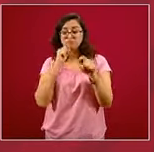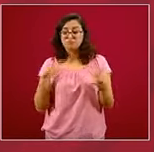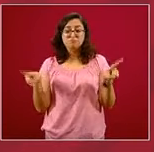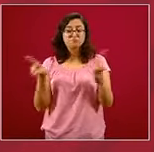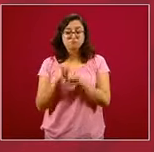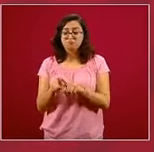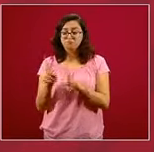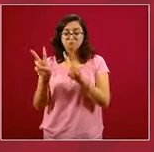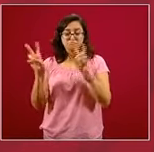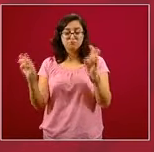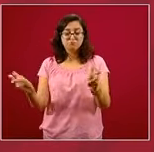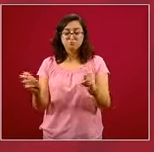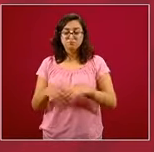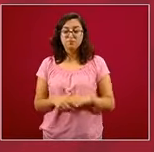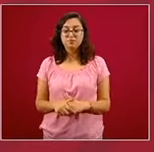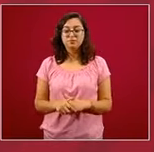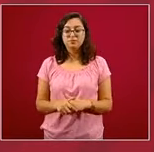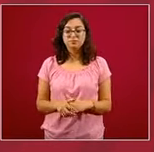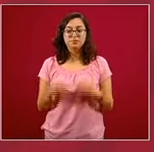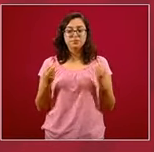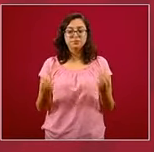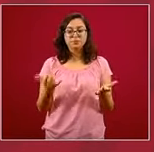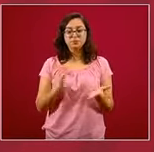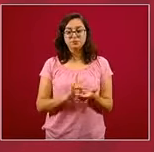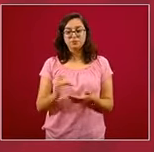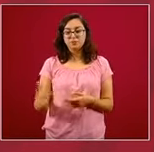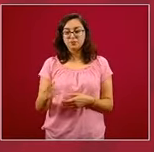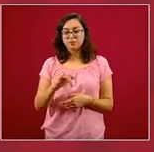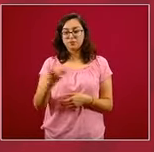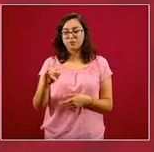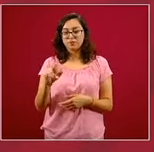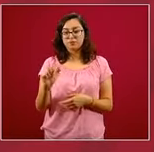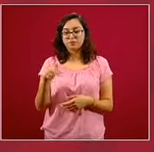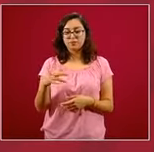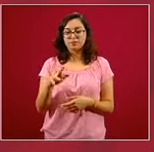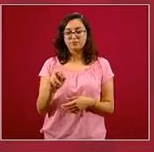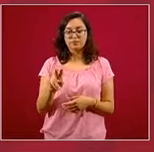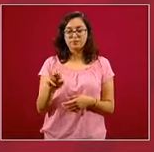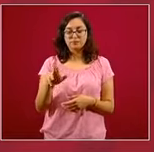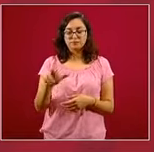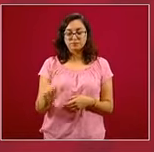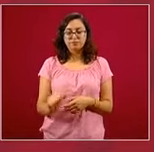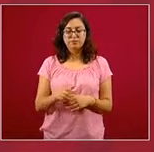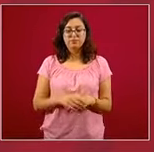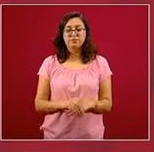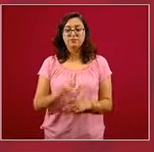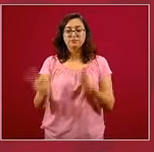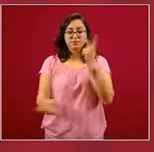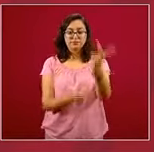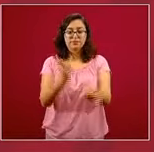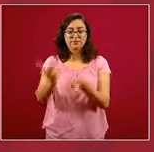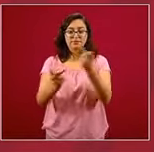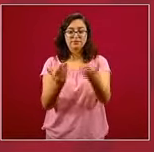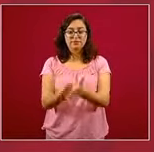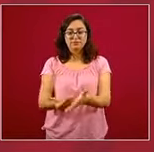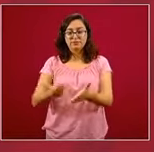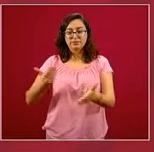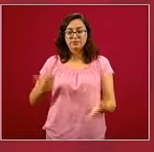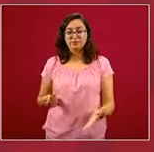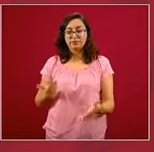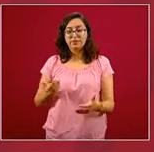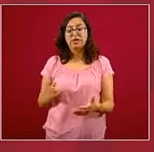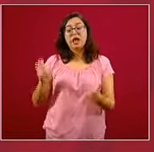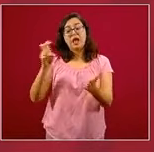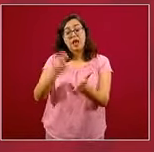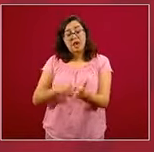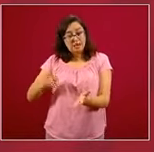competencias para esta materia. Muchas gracias, doctor Juan Rivera. Quisiera, antes de pasar a preguntas y respuestas, Fede de